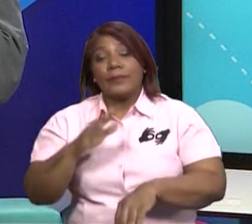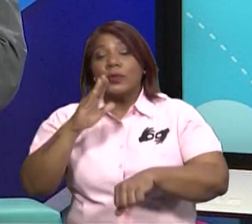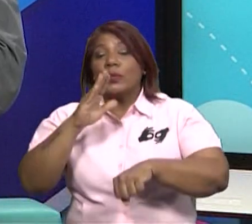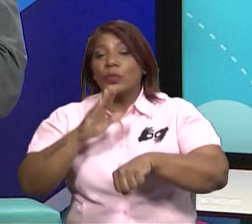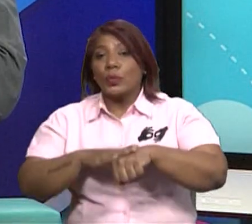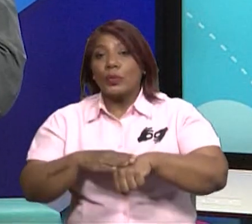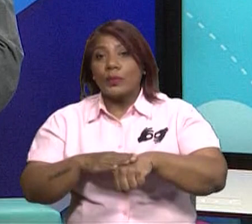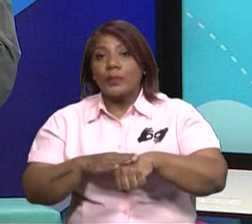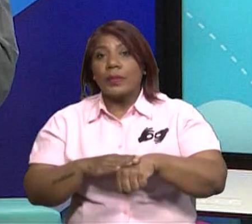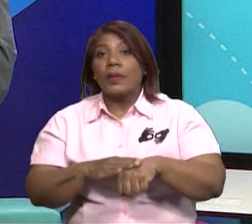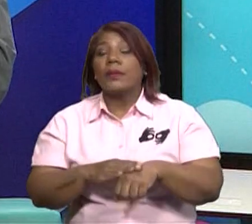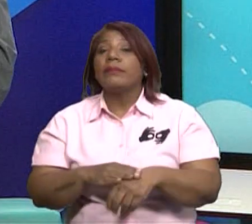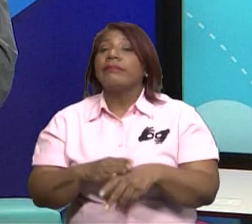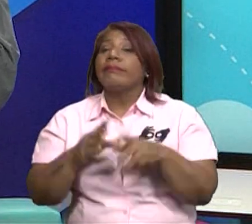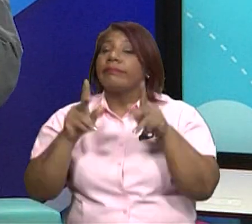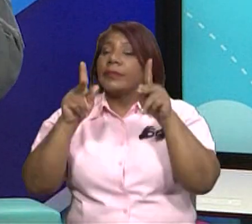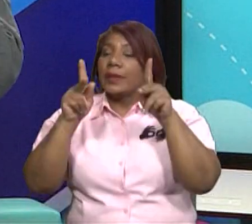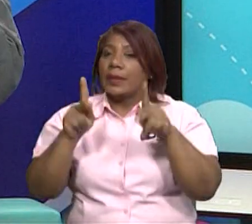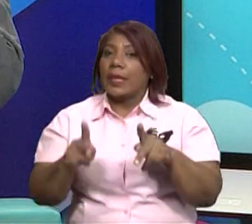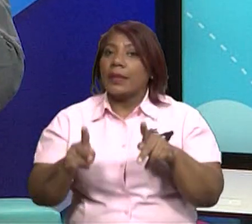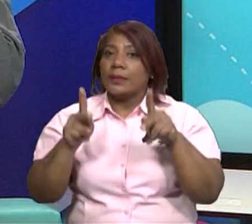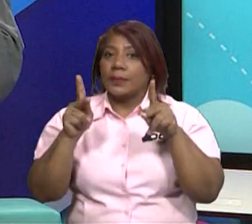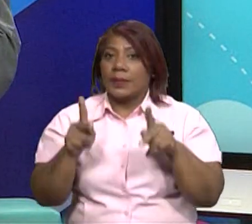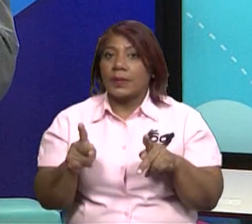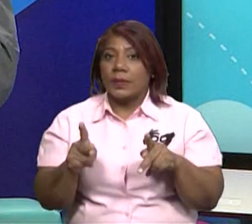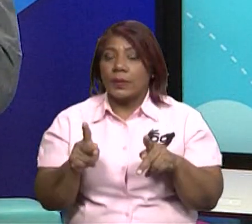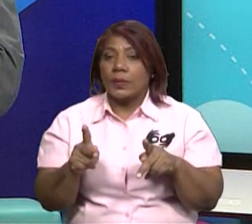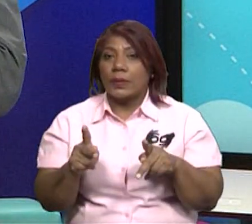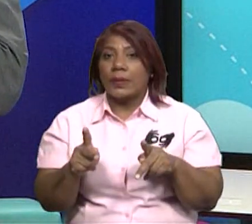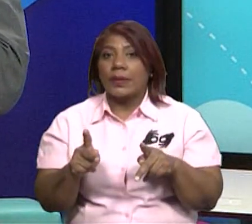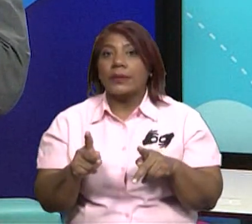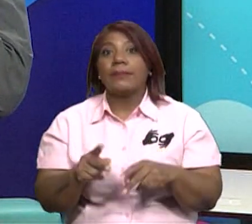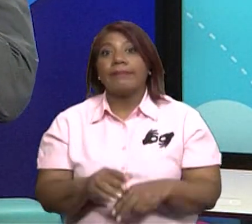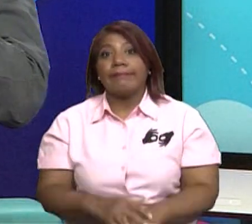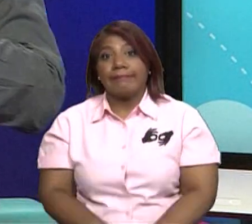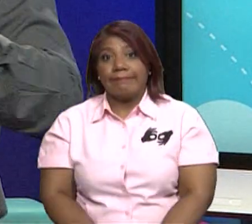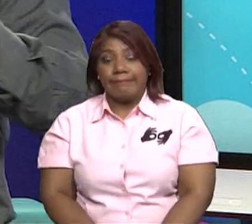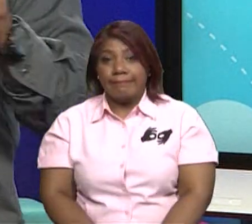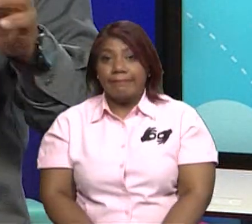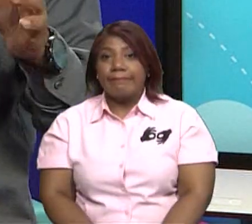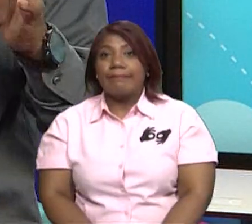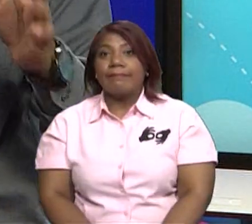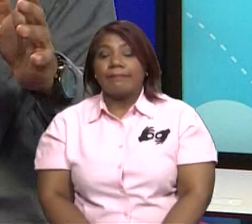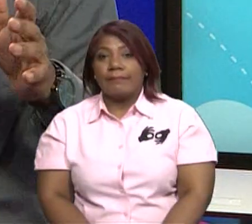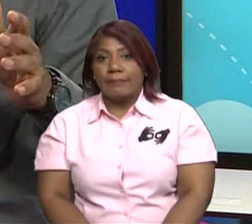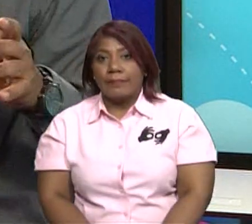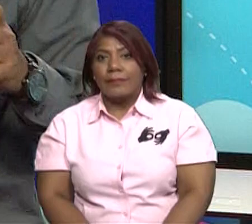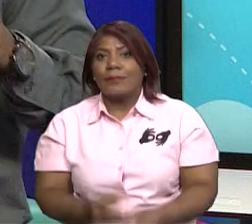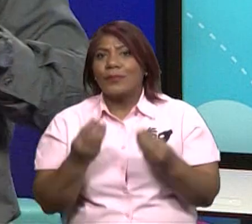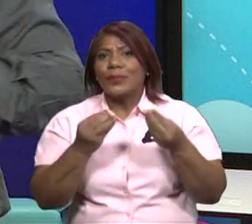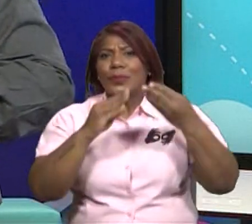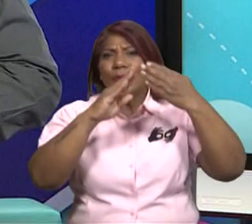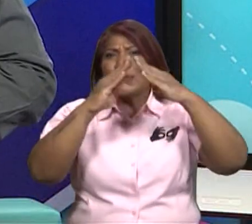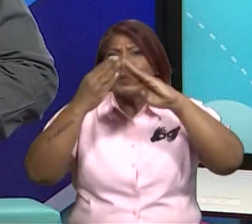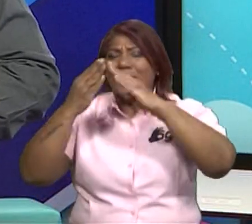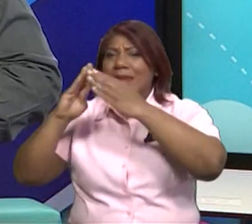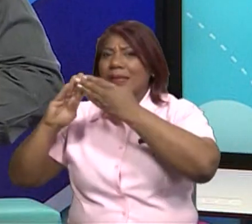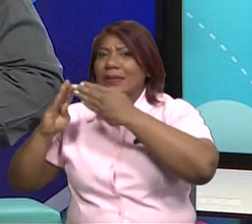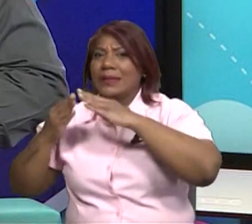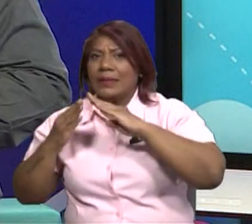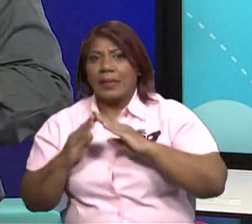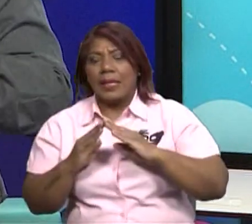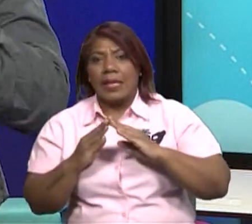agárrense porque la consecuencia no es para la naturaleza, es para nosotros. Entonces, las urbanizaciones. Por favor,